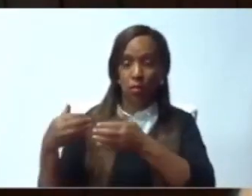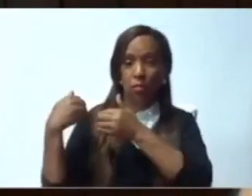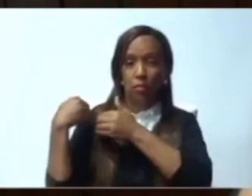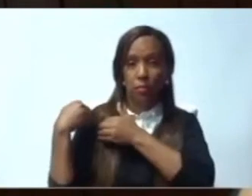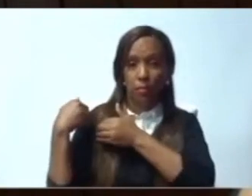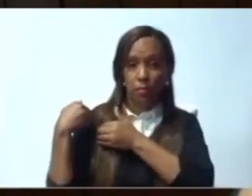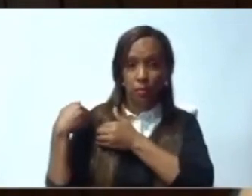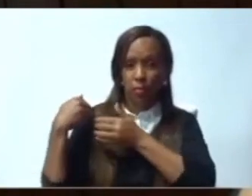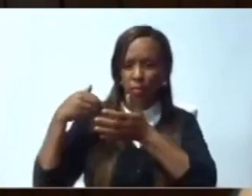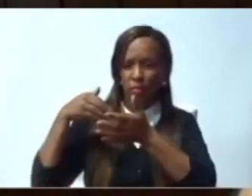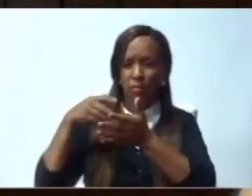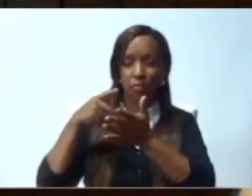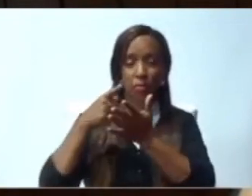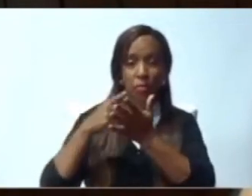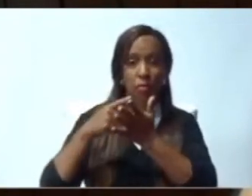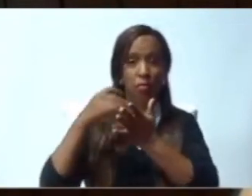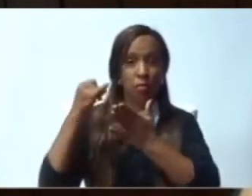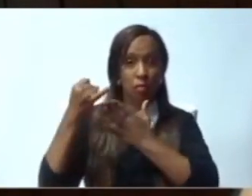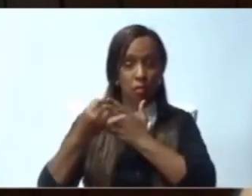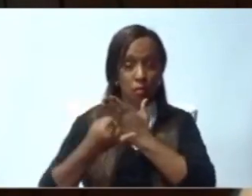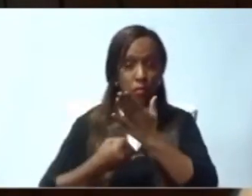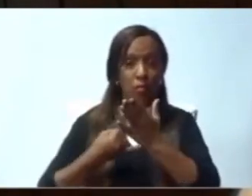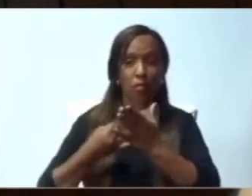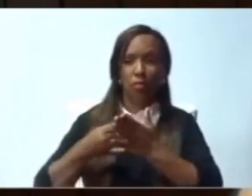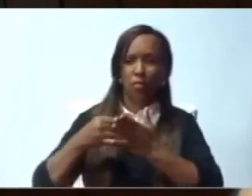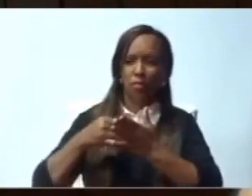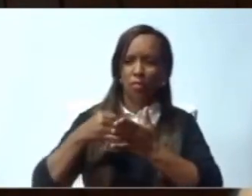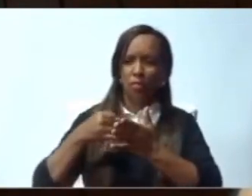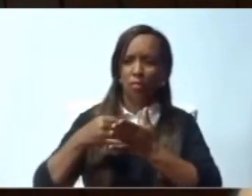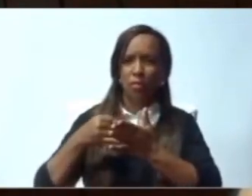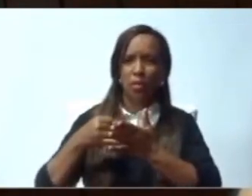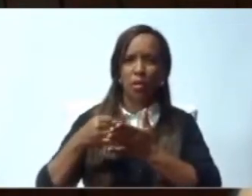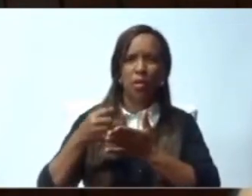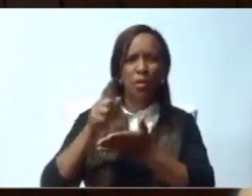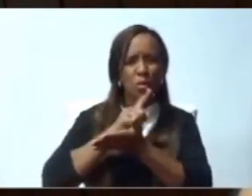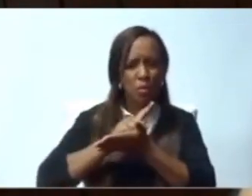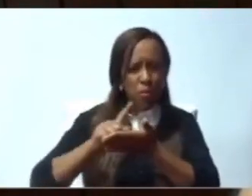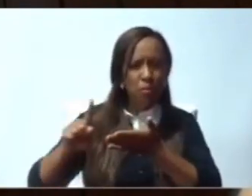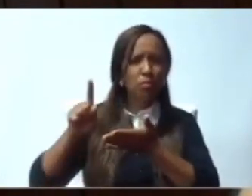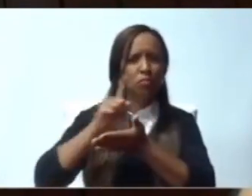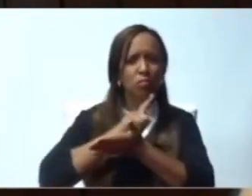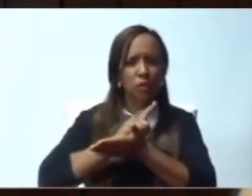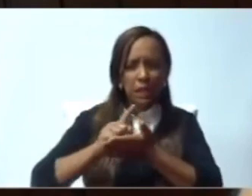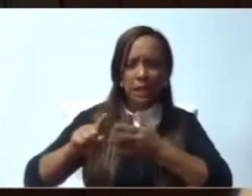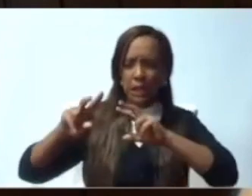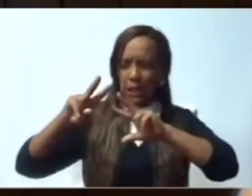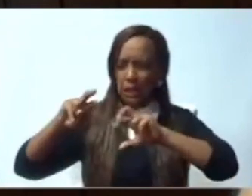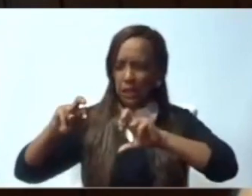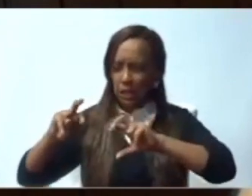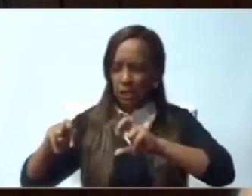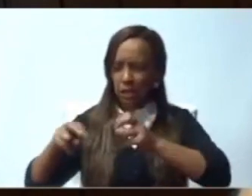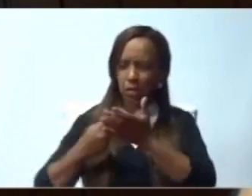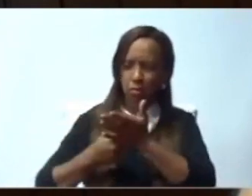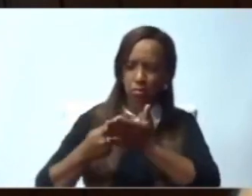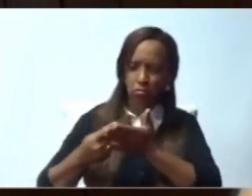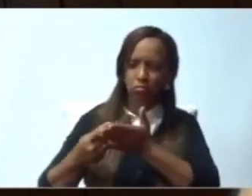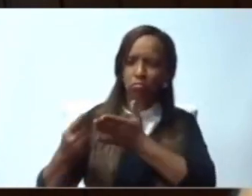Campos Ventura, que durante varias semanas tuvieron la oportunidad de conocer